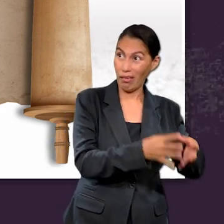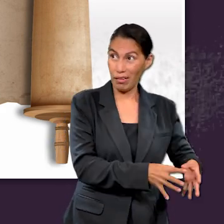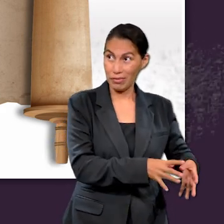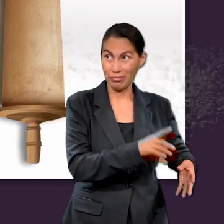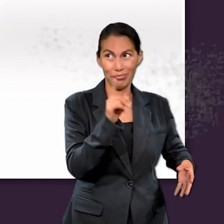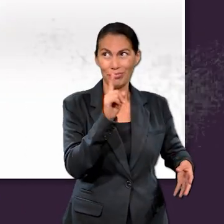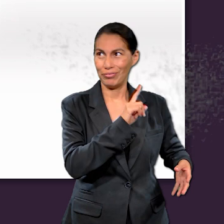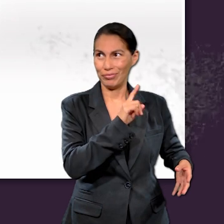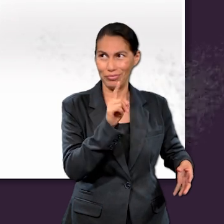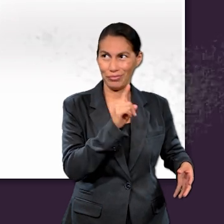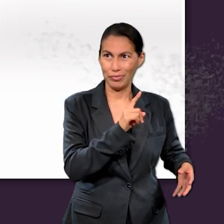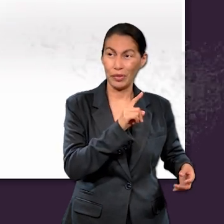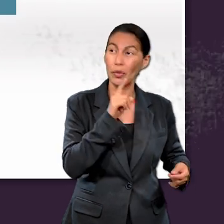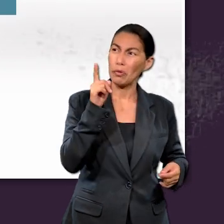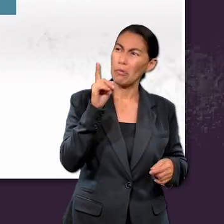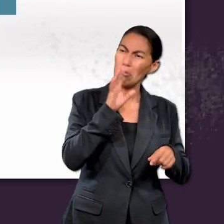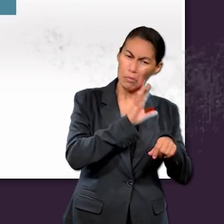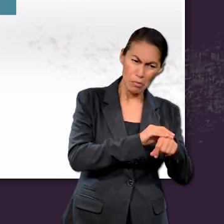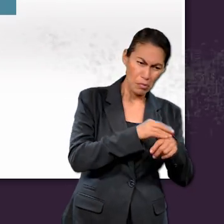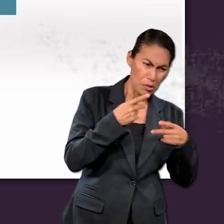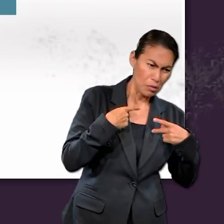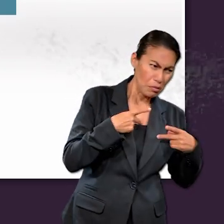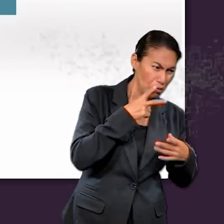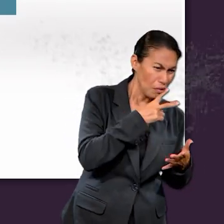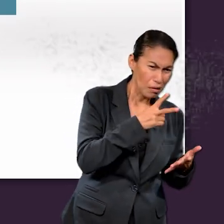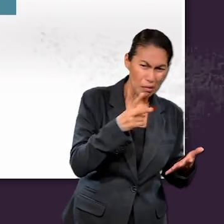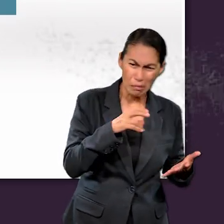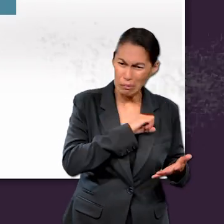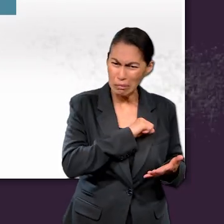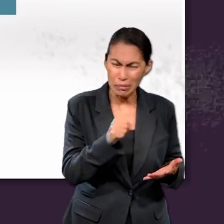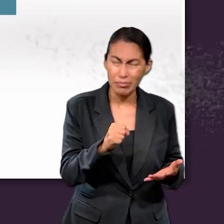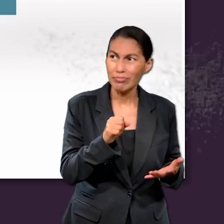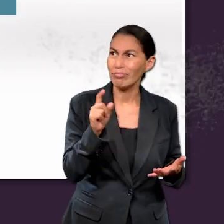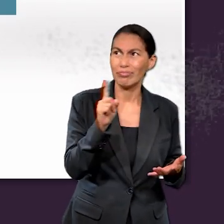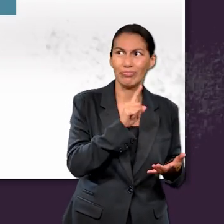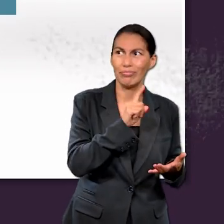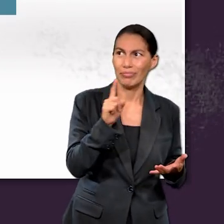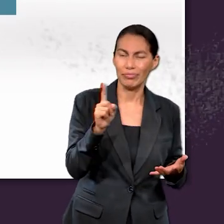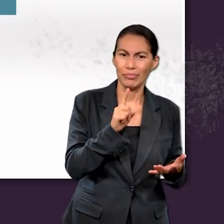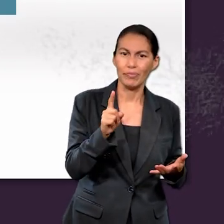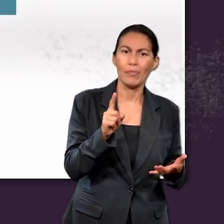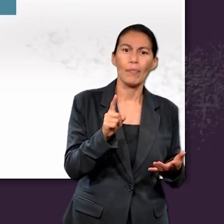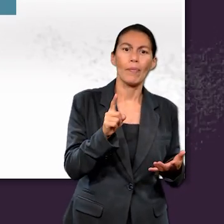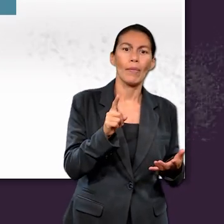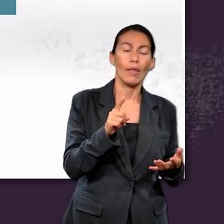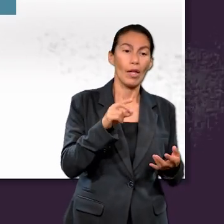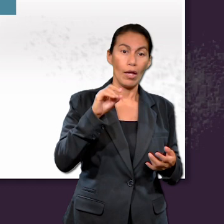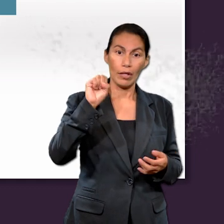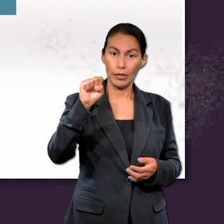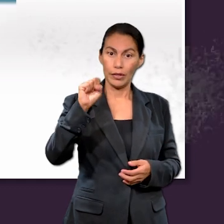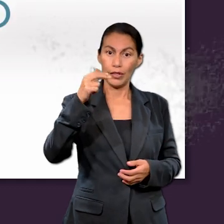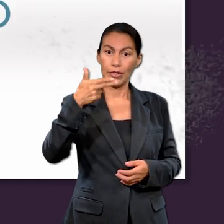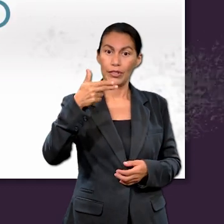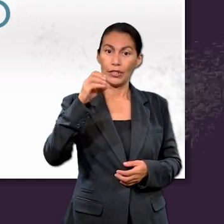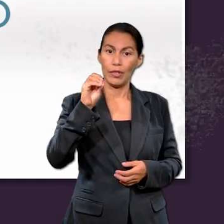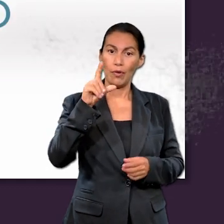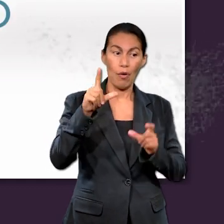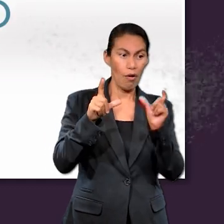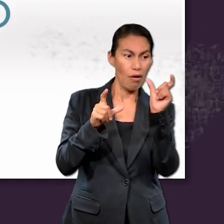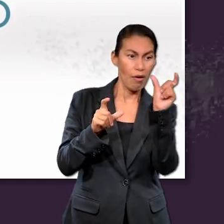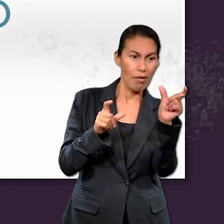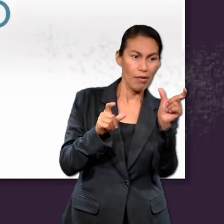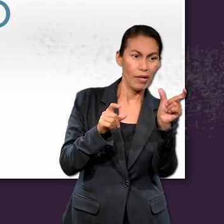El término hebreo, Sheol, utilizado aquí, se traduce en otras versiones bíblicas, como en el sepulcro.